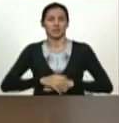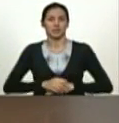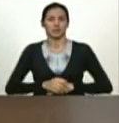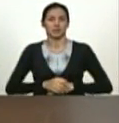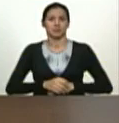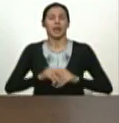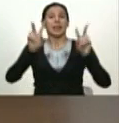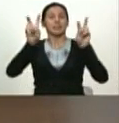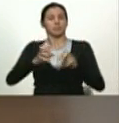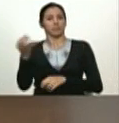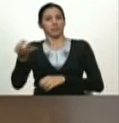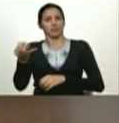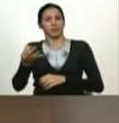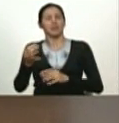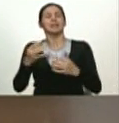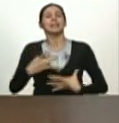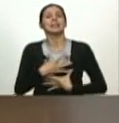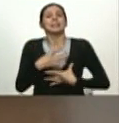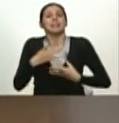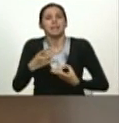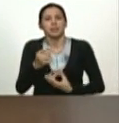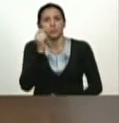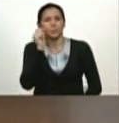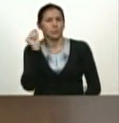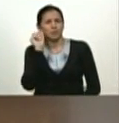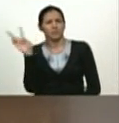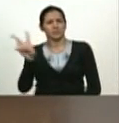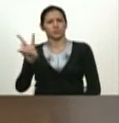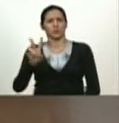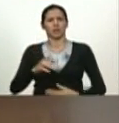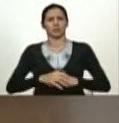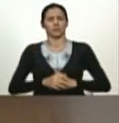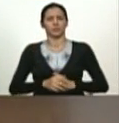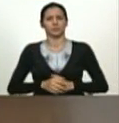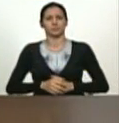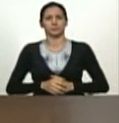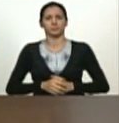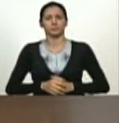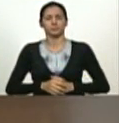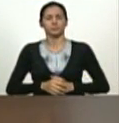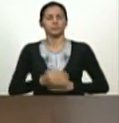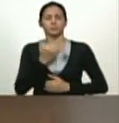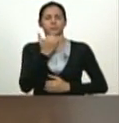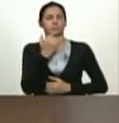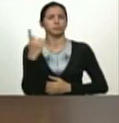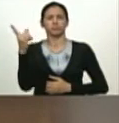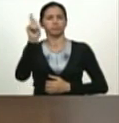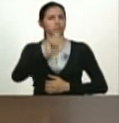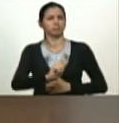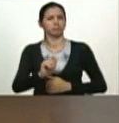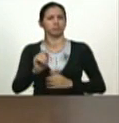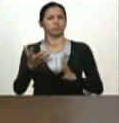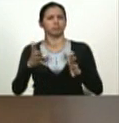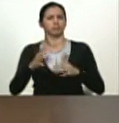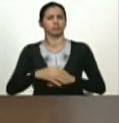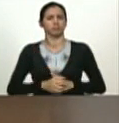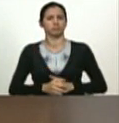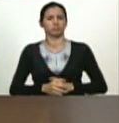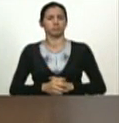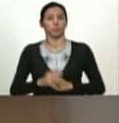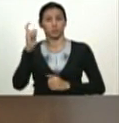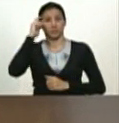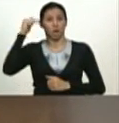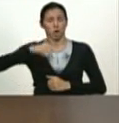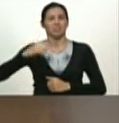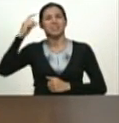los asuntos reales de los venezolanos, durante prácticamente un mes, hoy es Día de